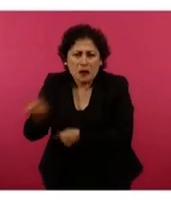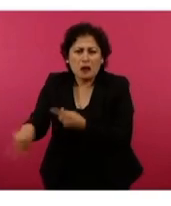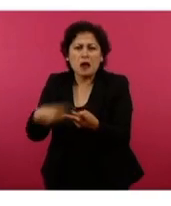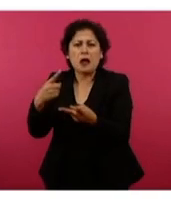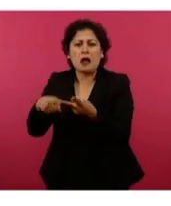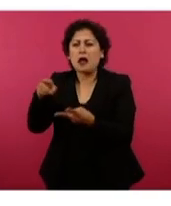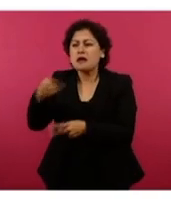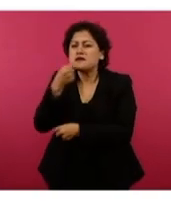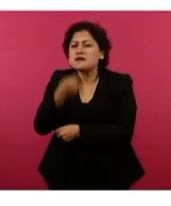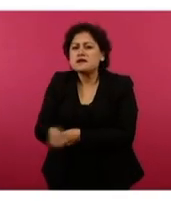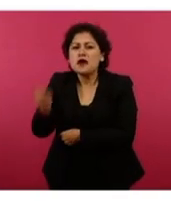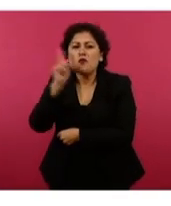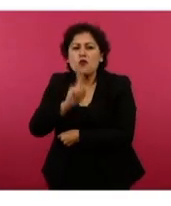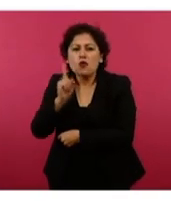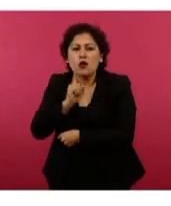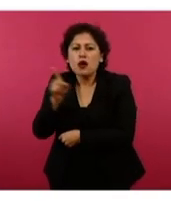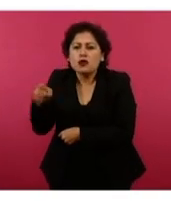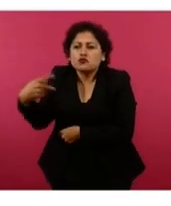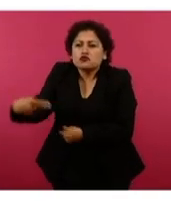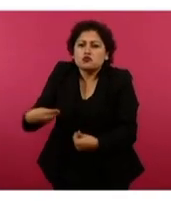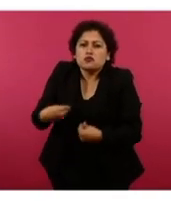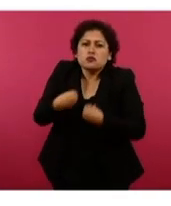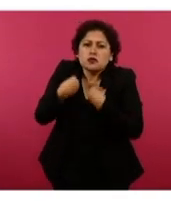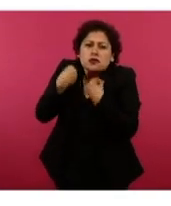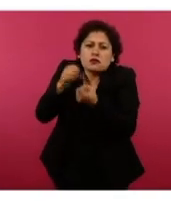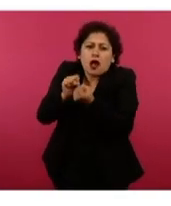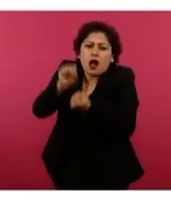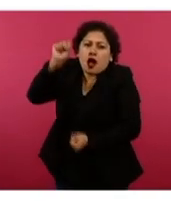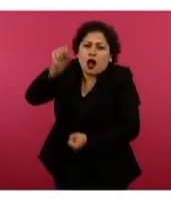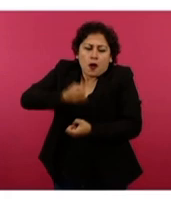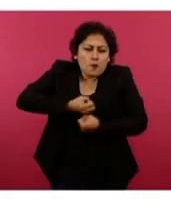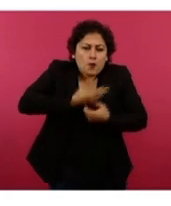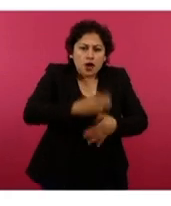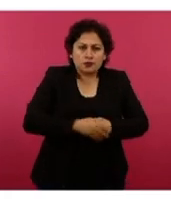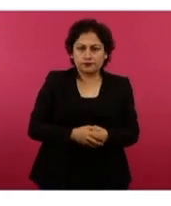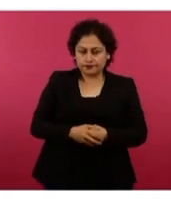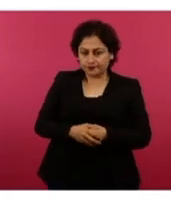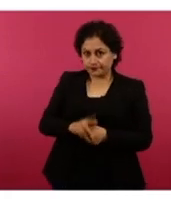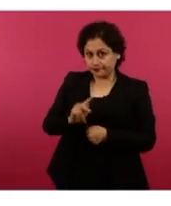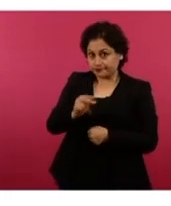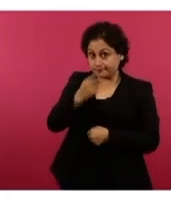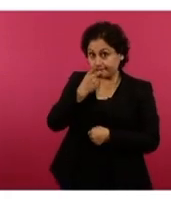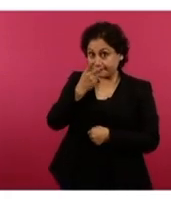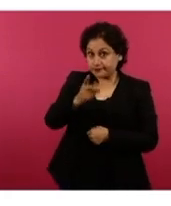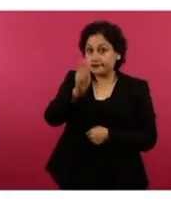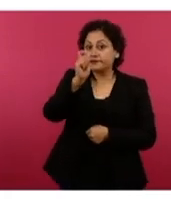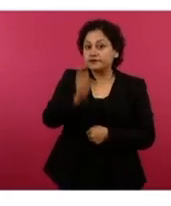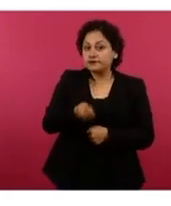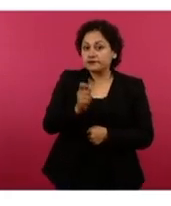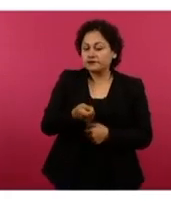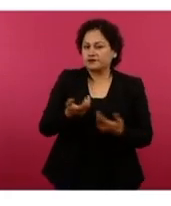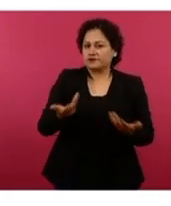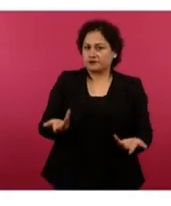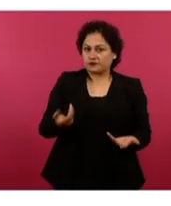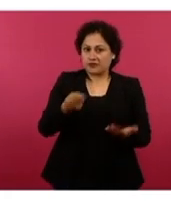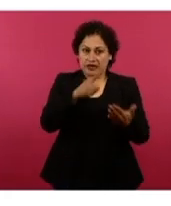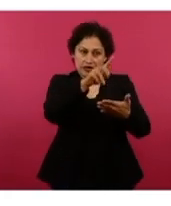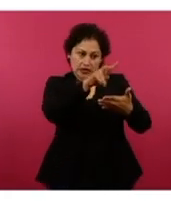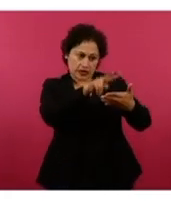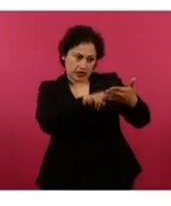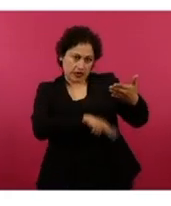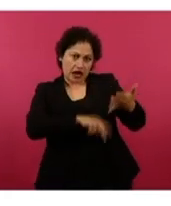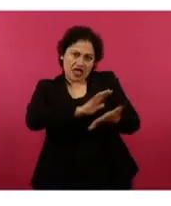vivido toda su vida. Es una visión que divide, es lo que busca hacer, dividir, discriminar, perdón, a